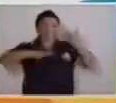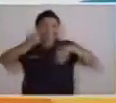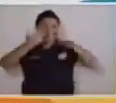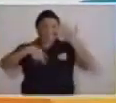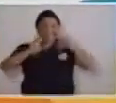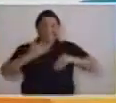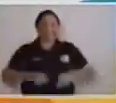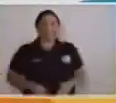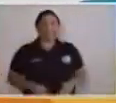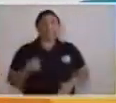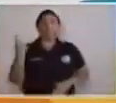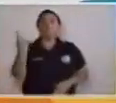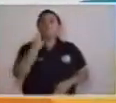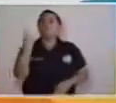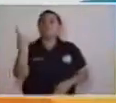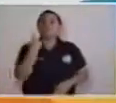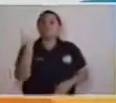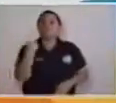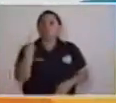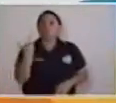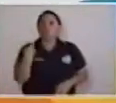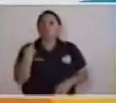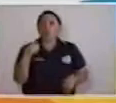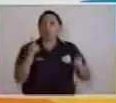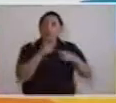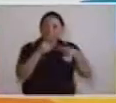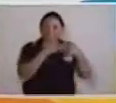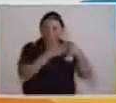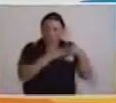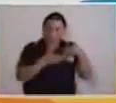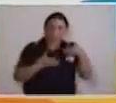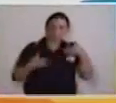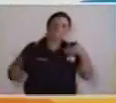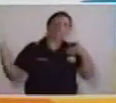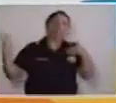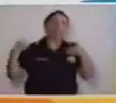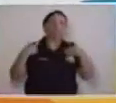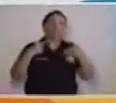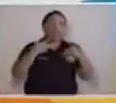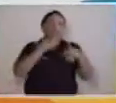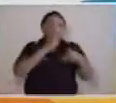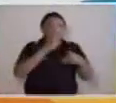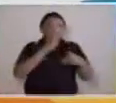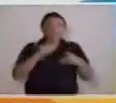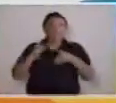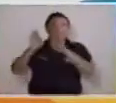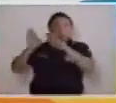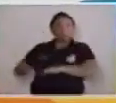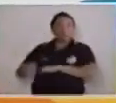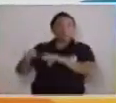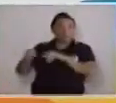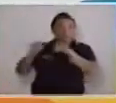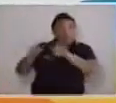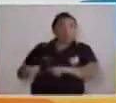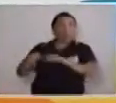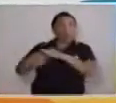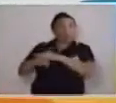hacerlo. Así que vamos a cantar solo la parte fundamental, porque es que la Chiva se metió a un lugar y no quiere salir de ahí. Así es. Entonces,